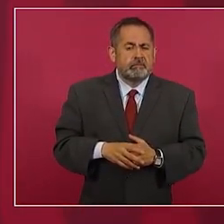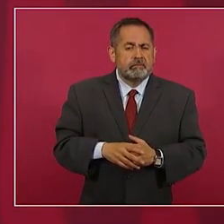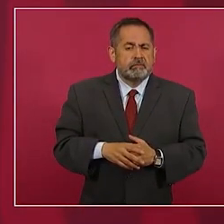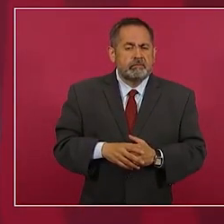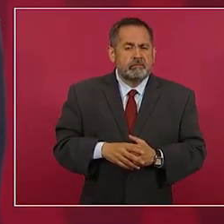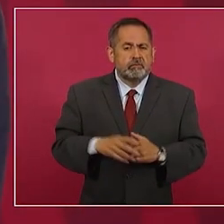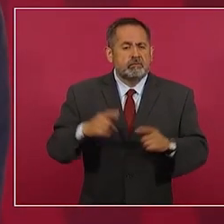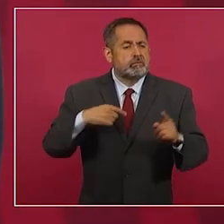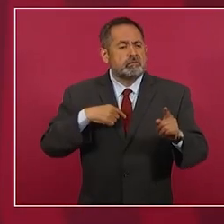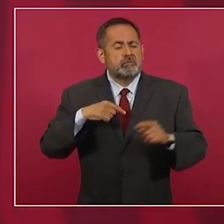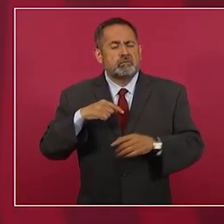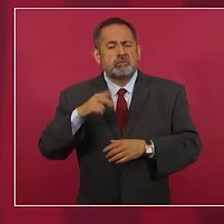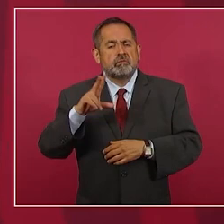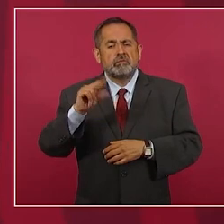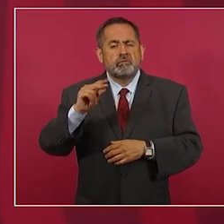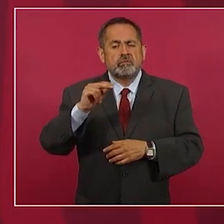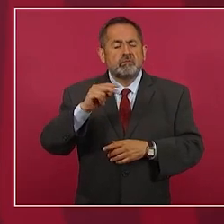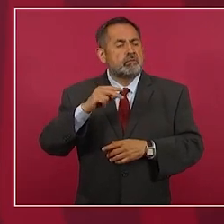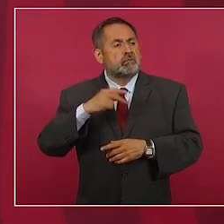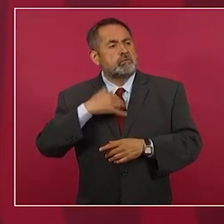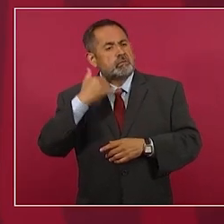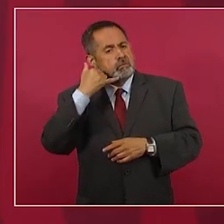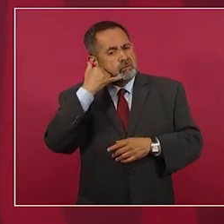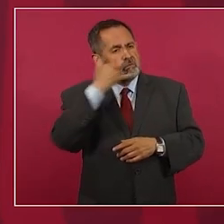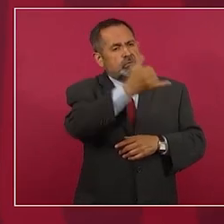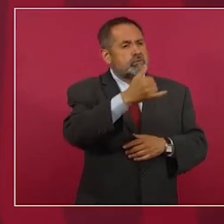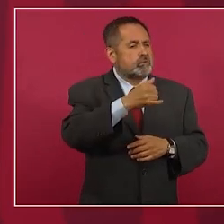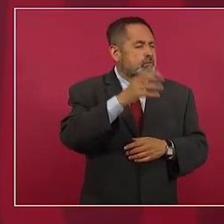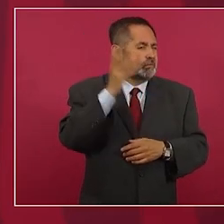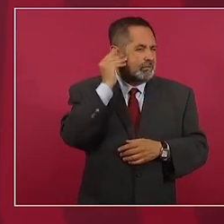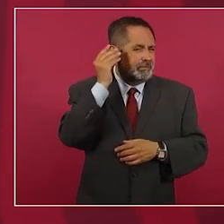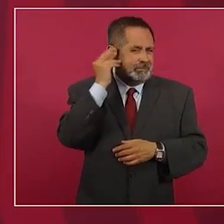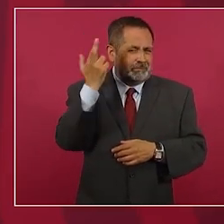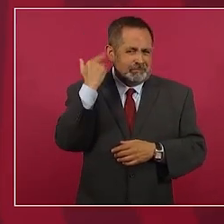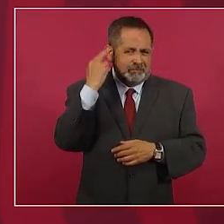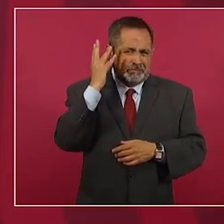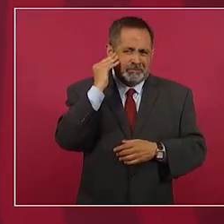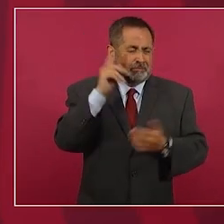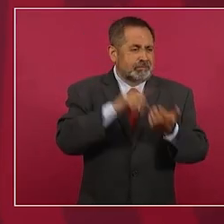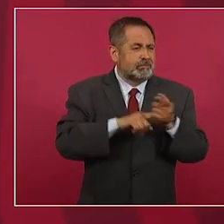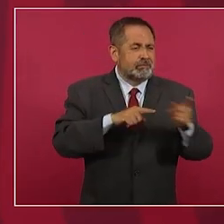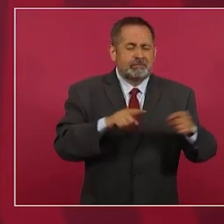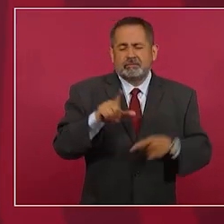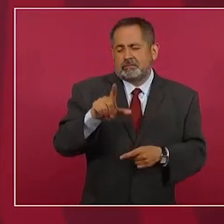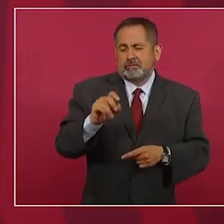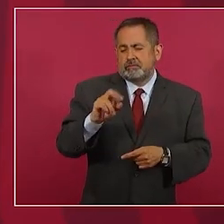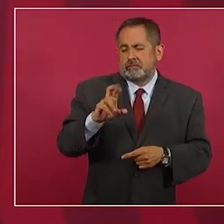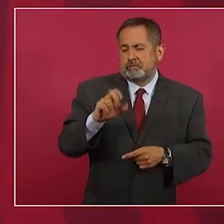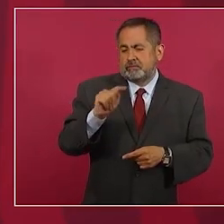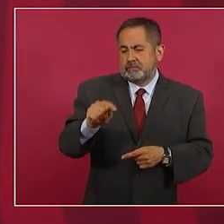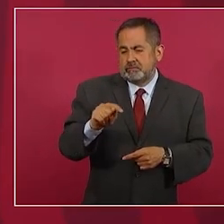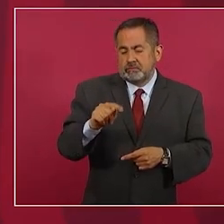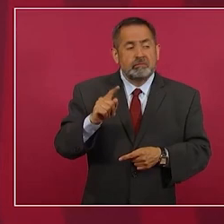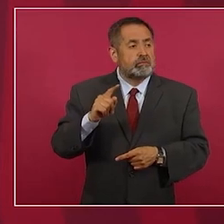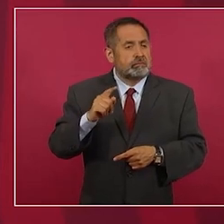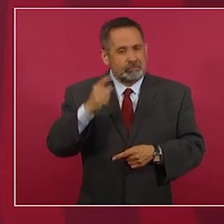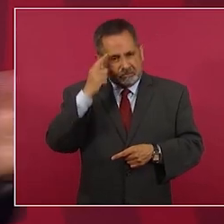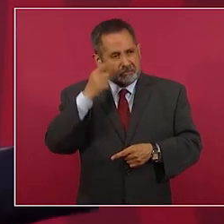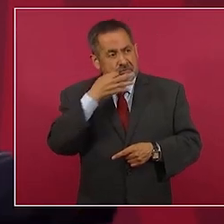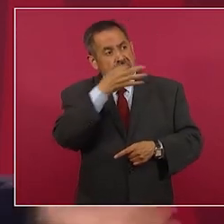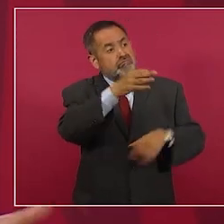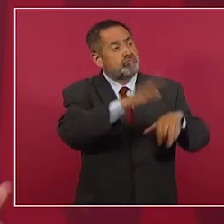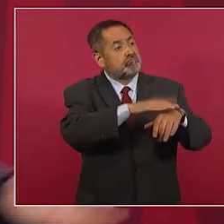los dueños de la rododifusora donde está Lore de Mola para